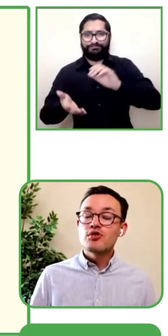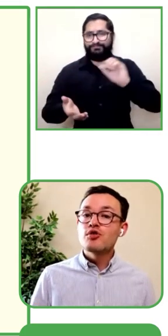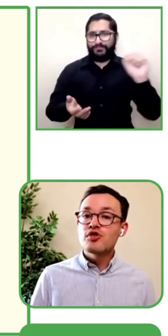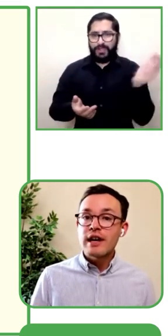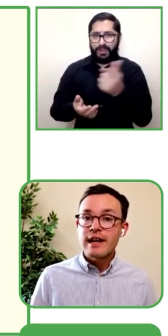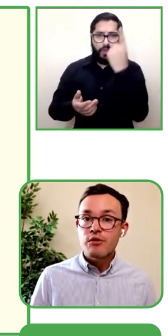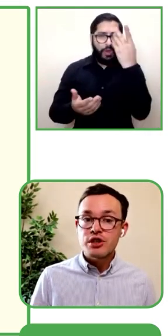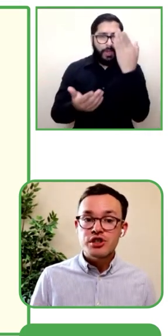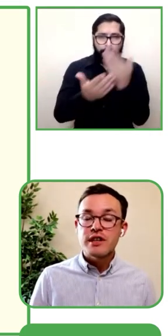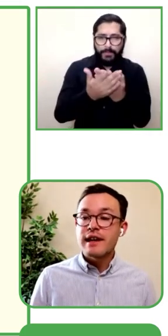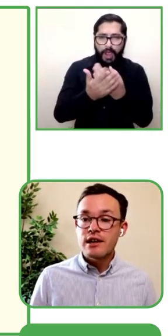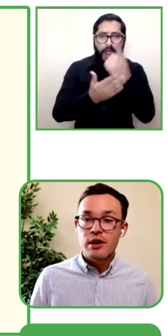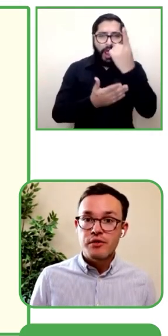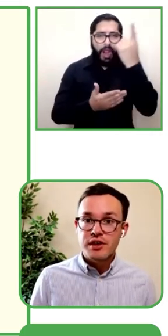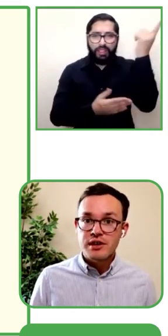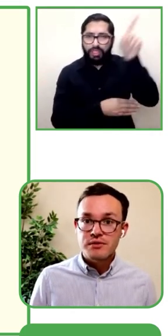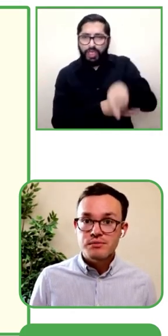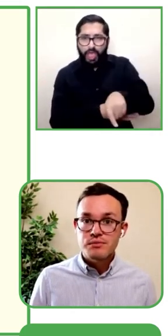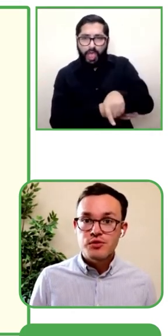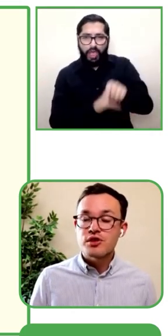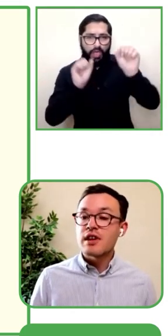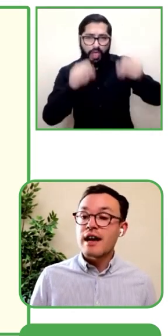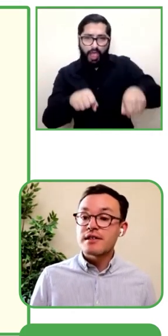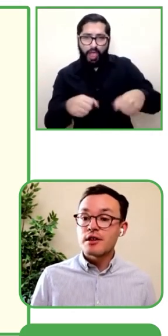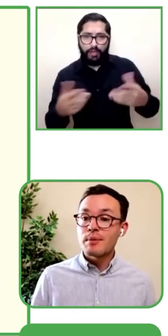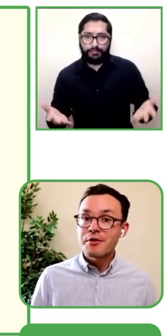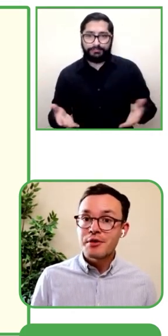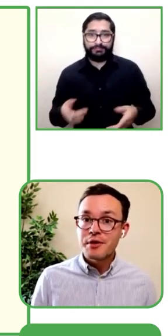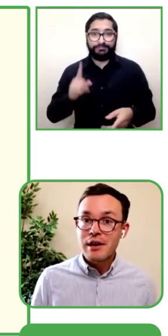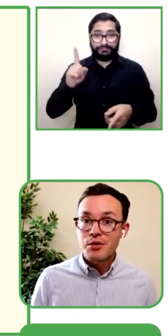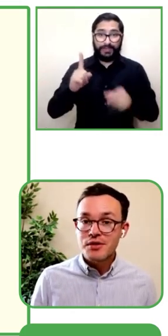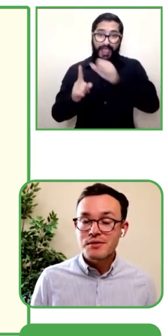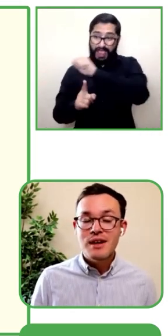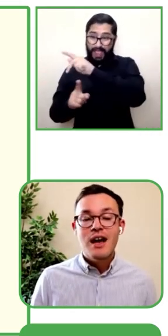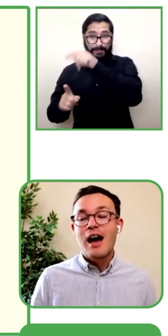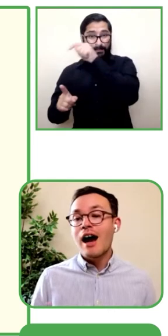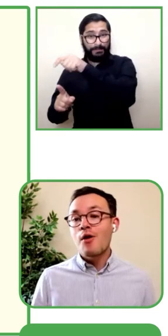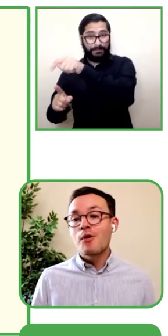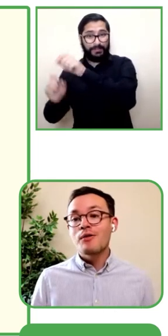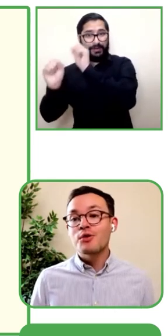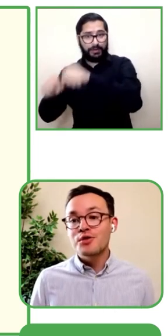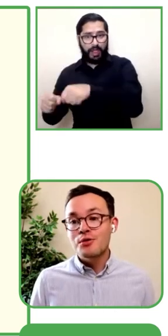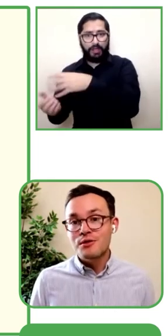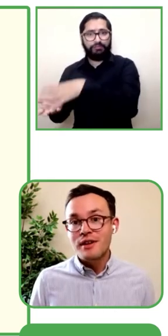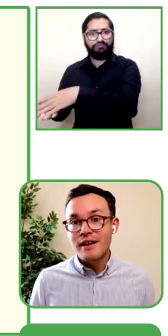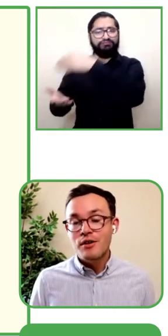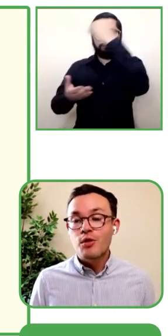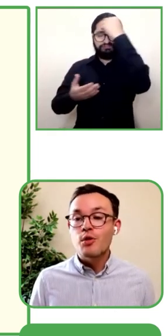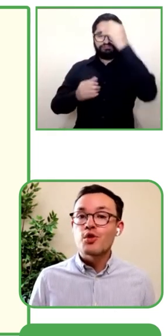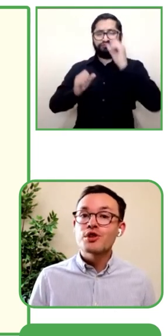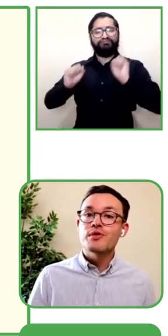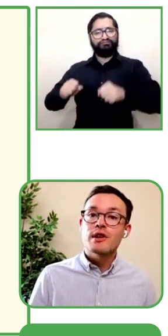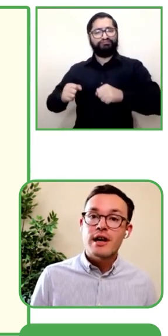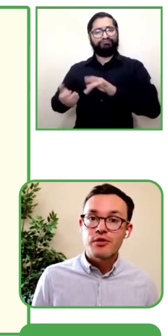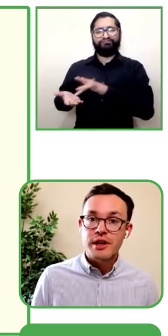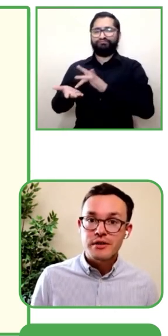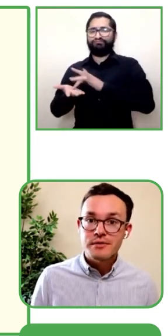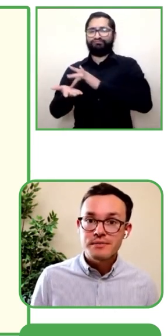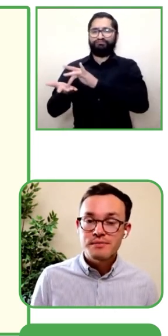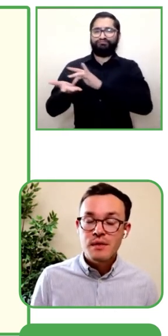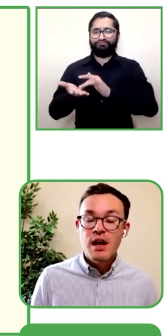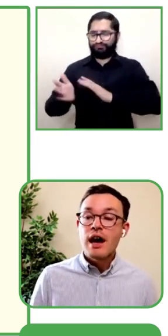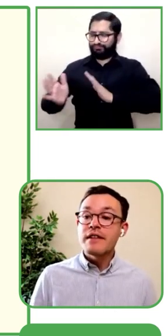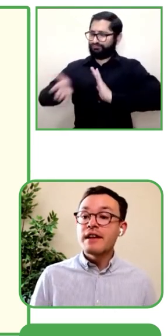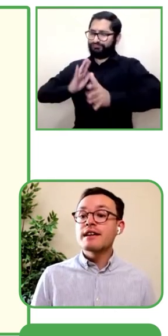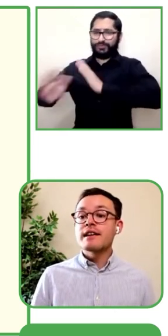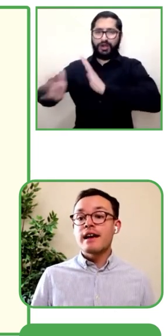aplicación activamente va a desafiarlos a utilizar lengua de señas durante el día